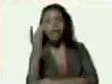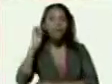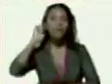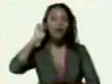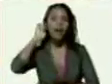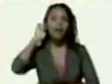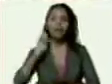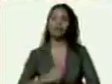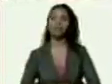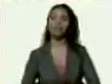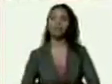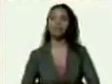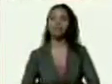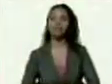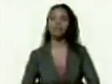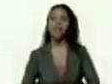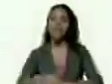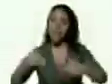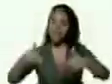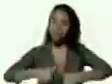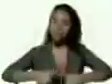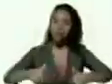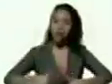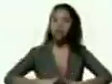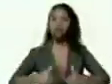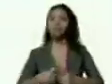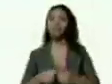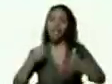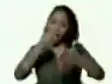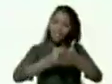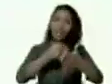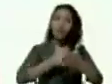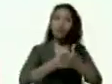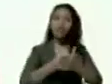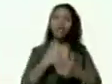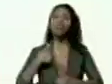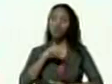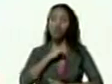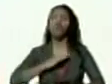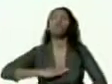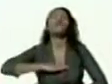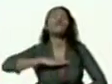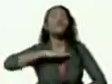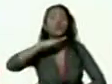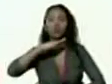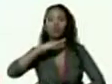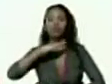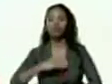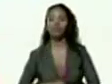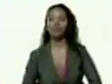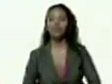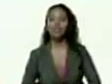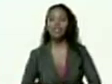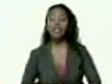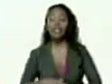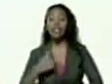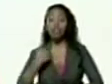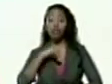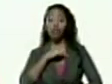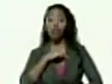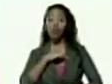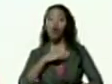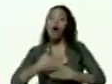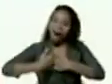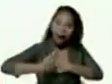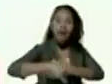de esfuerzos y de luchas estamos curtidos y lo que vamos es para adelante en